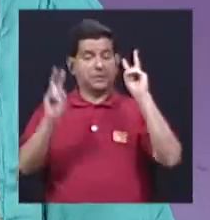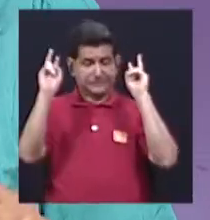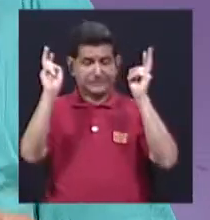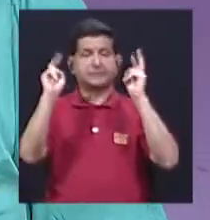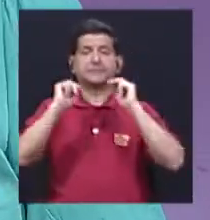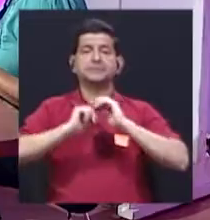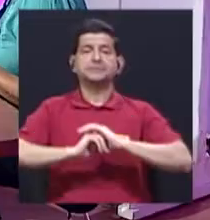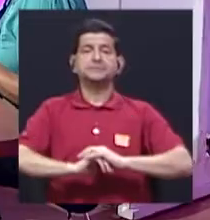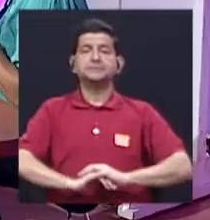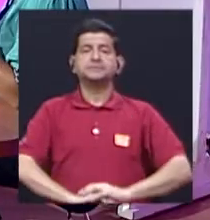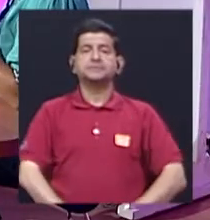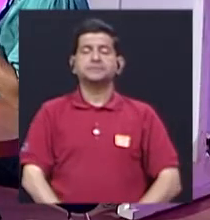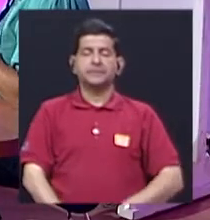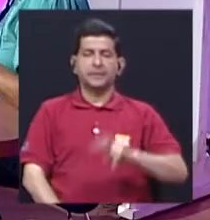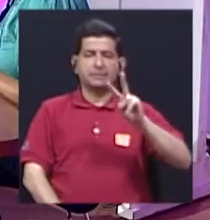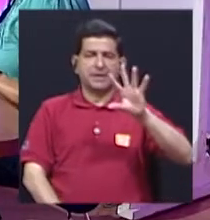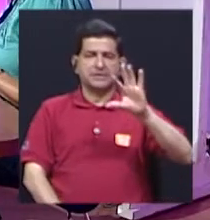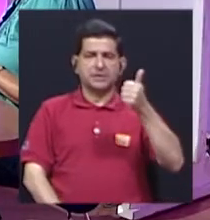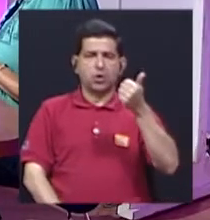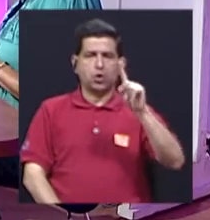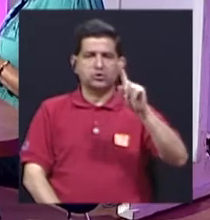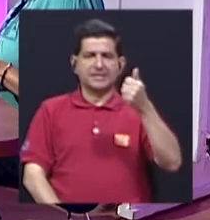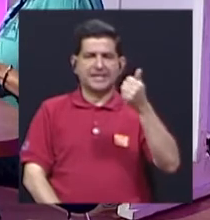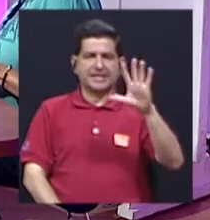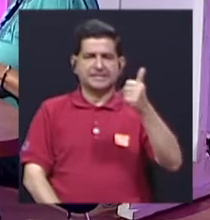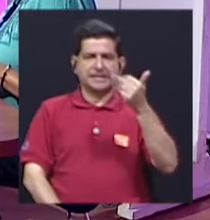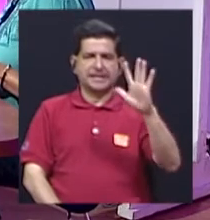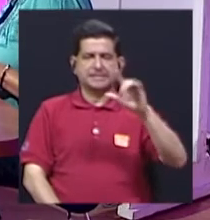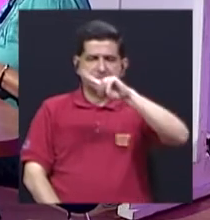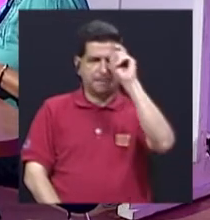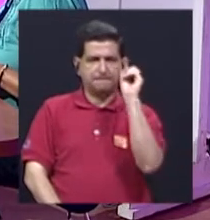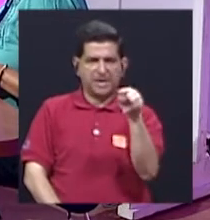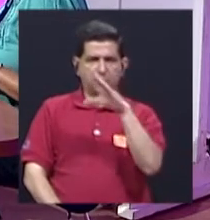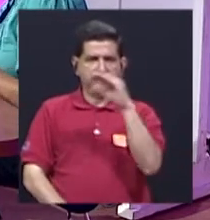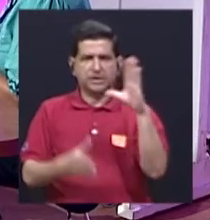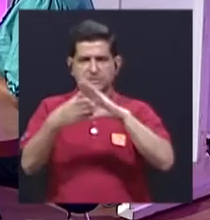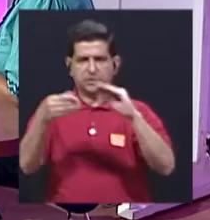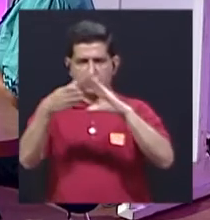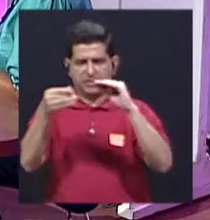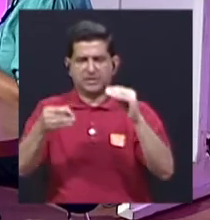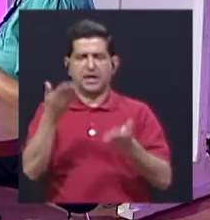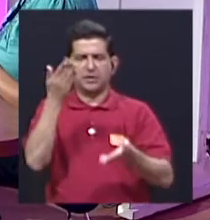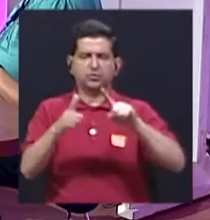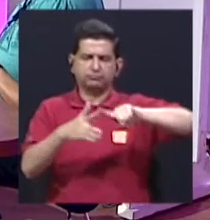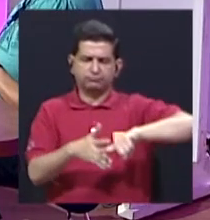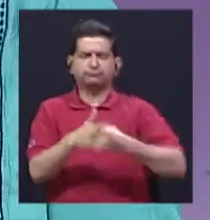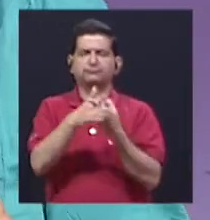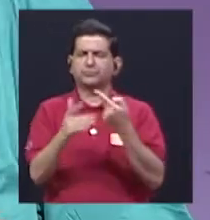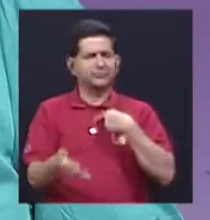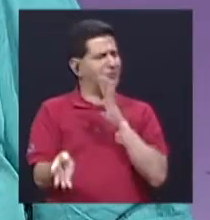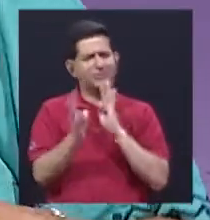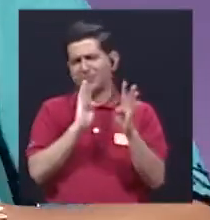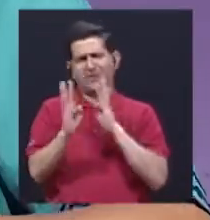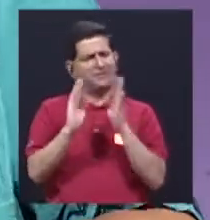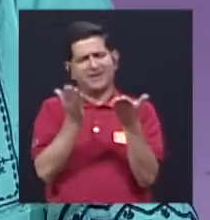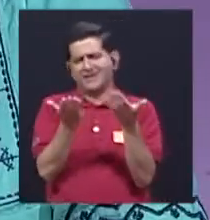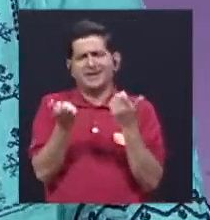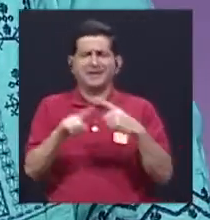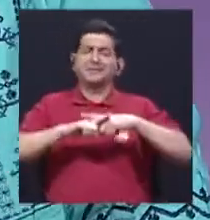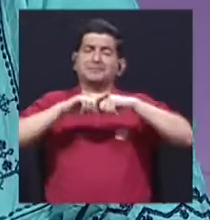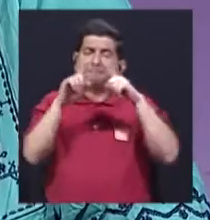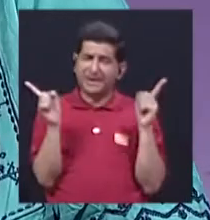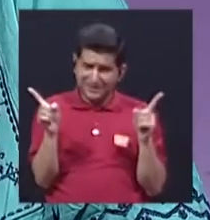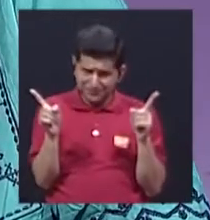materia. 25 11 15 15 para sus preguntas y comentarios. Tal vez a esa manera de introducción no quiero hablar mucho, pero